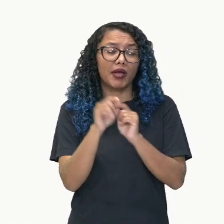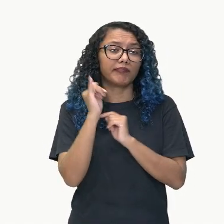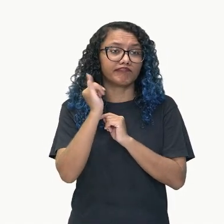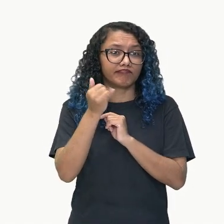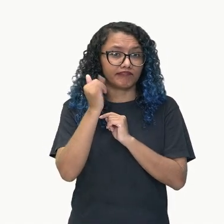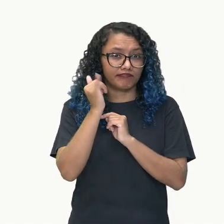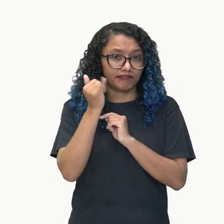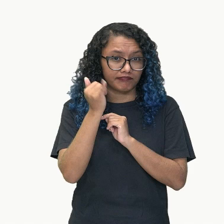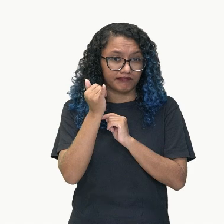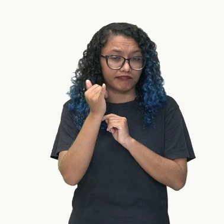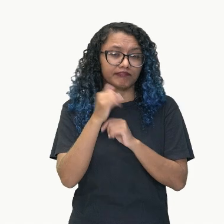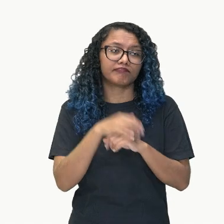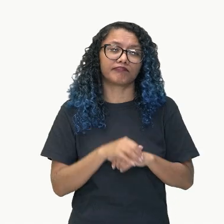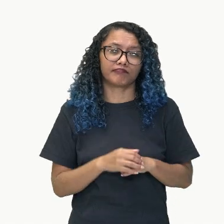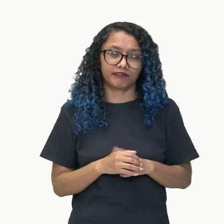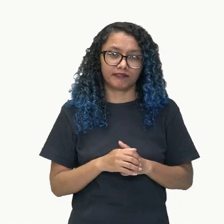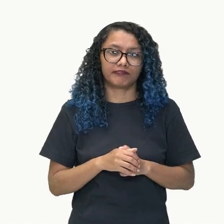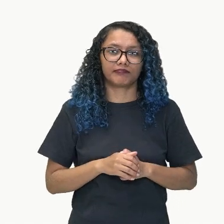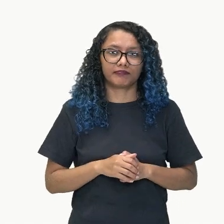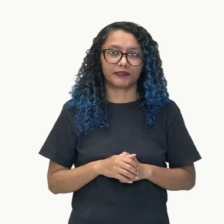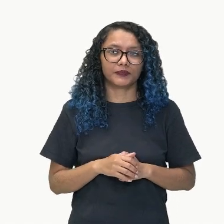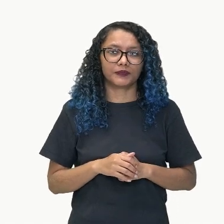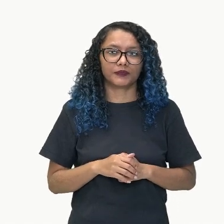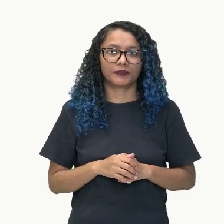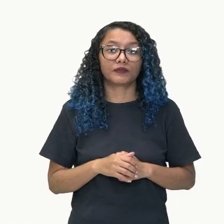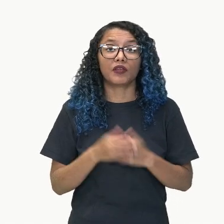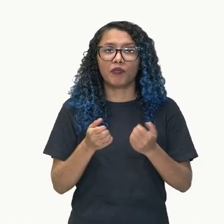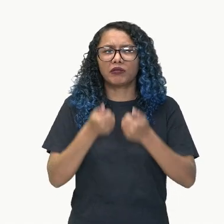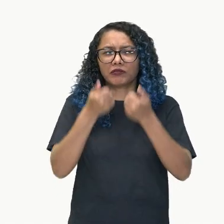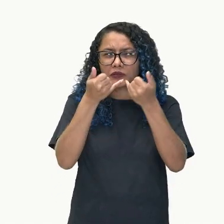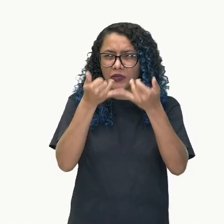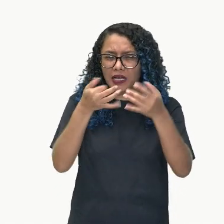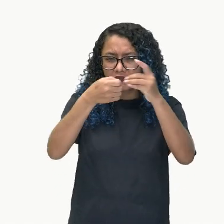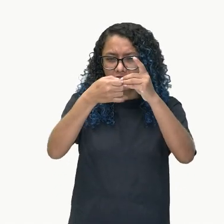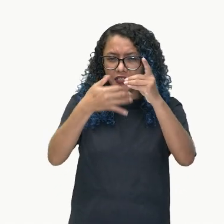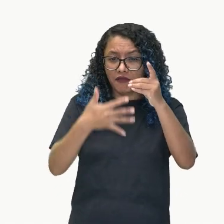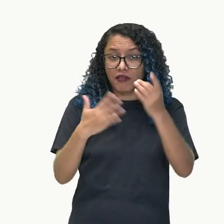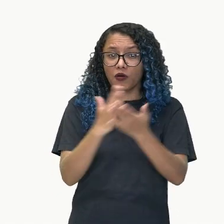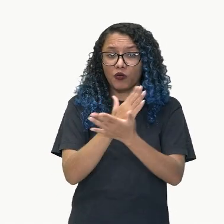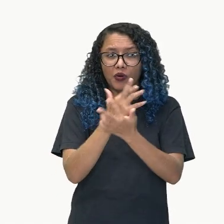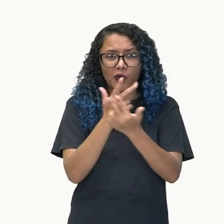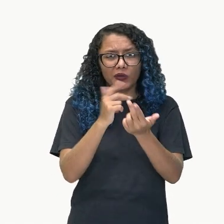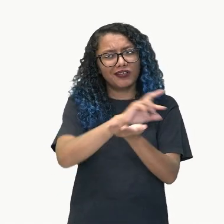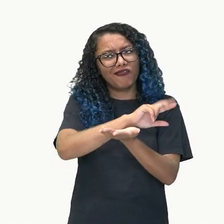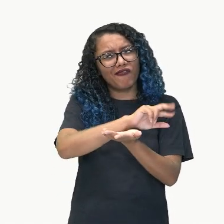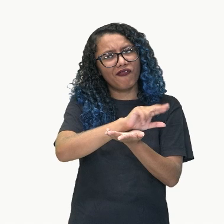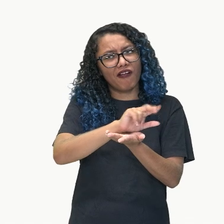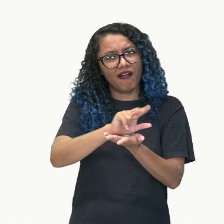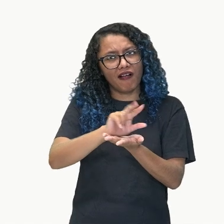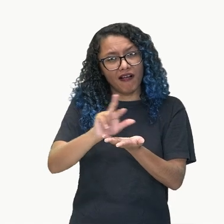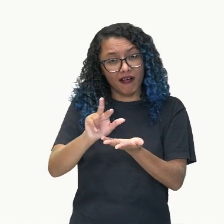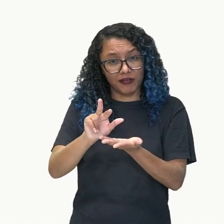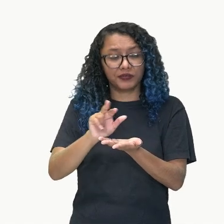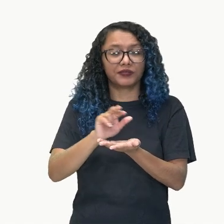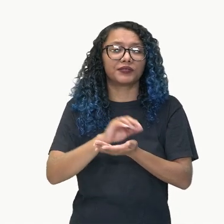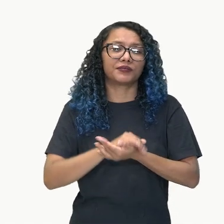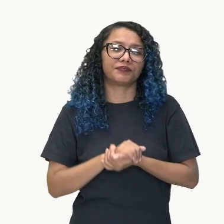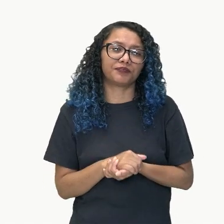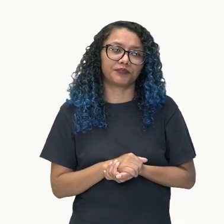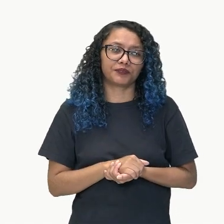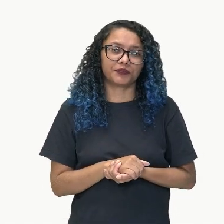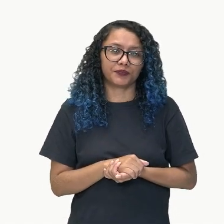narración, describir algo, entre otras. Así pues, un